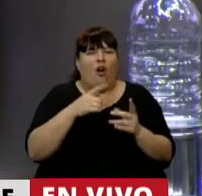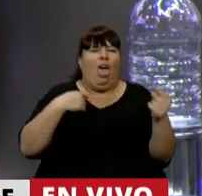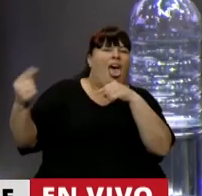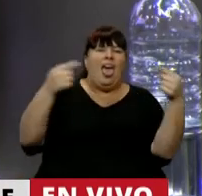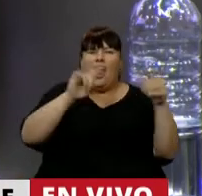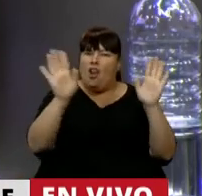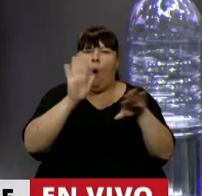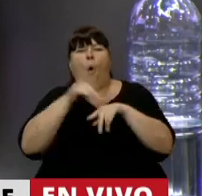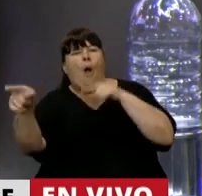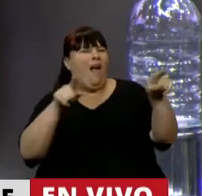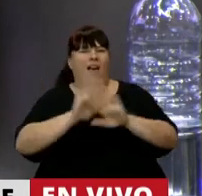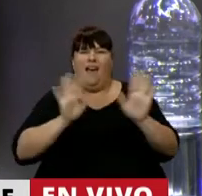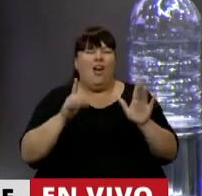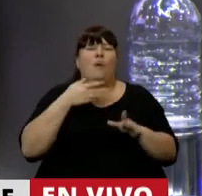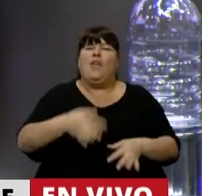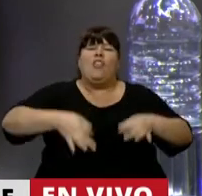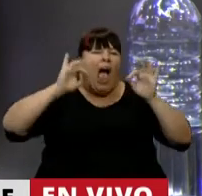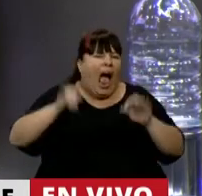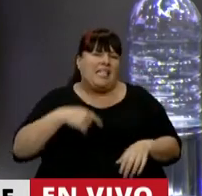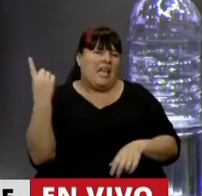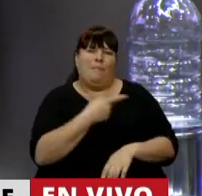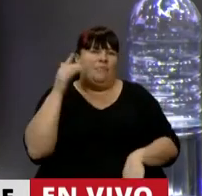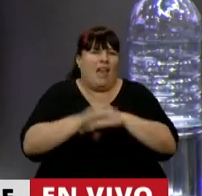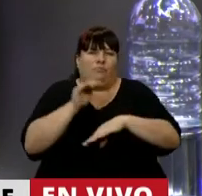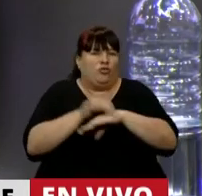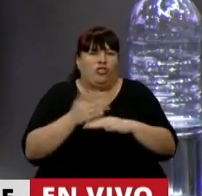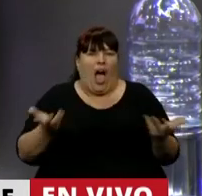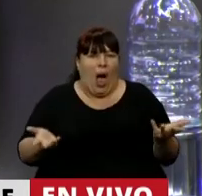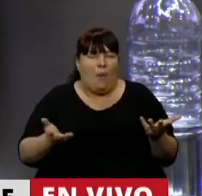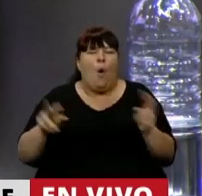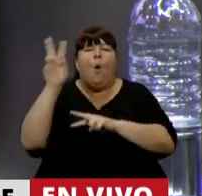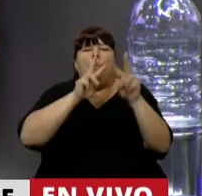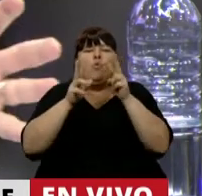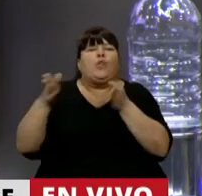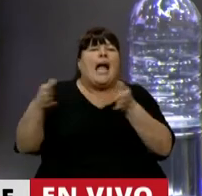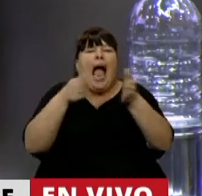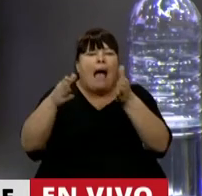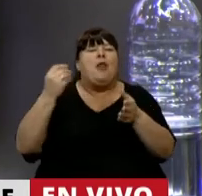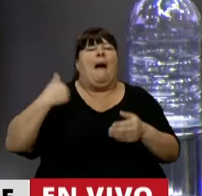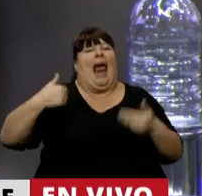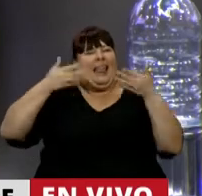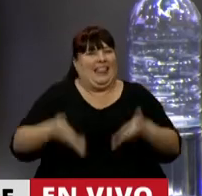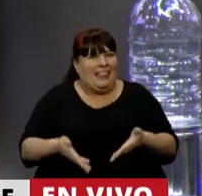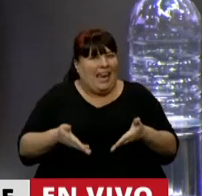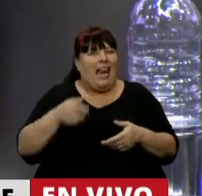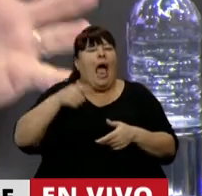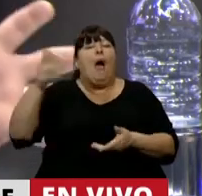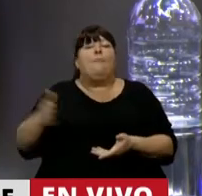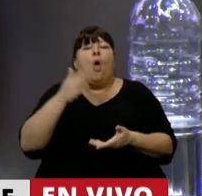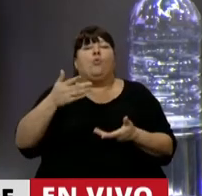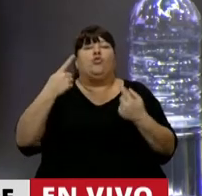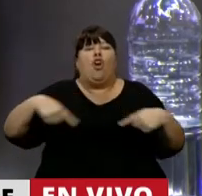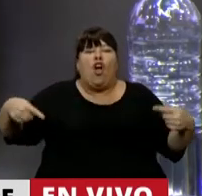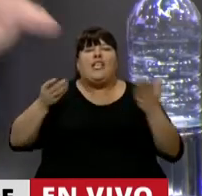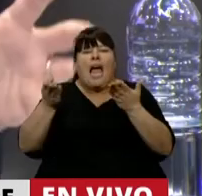tirar culpas, asumir todas las responsabilidades de encontrar un camino para la Argentina donde la producción de